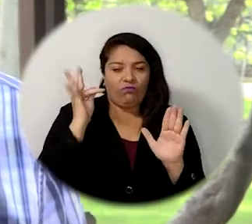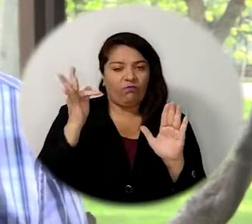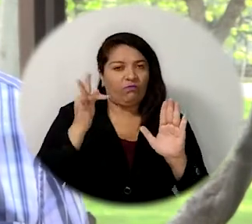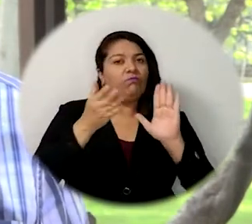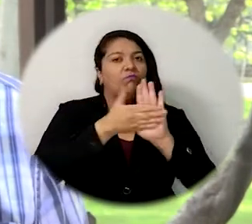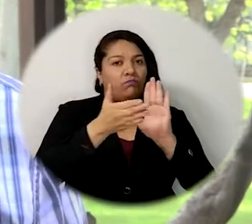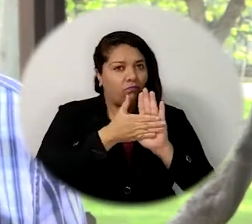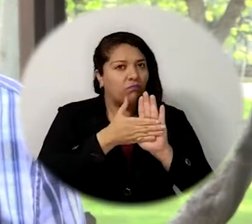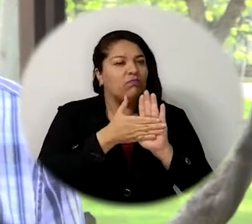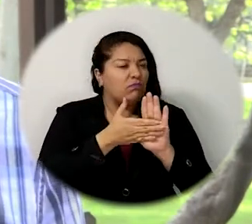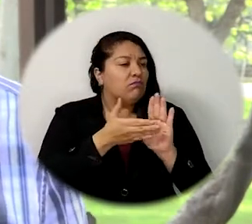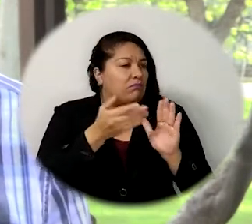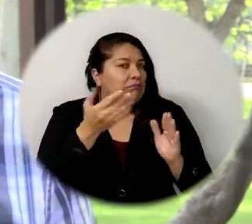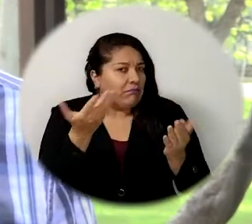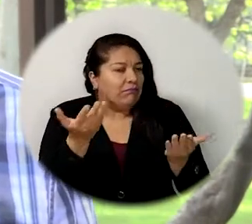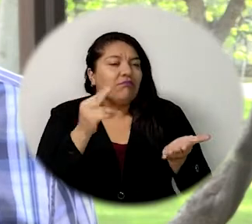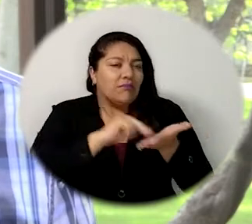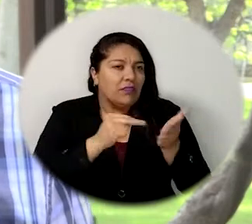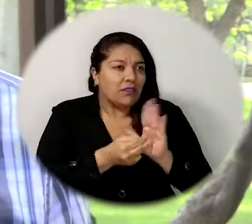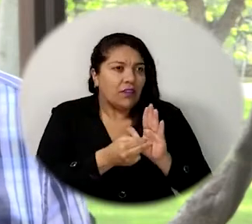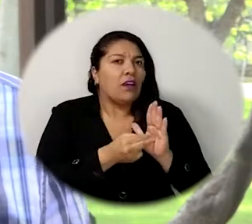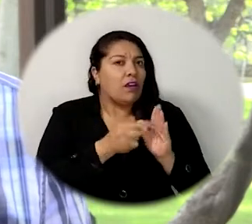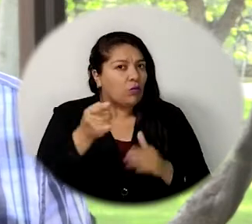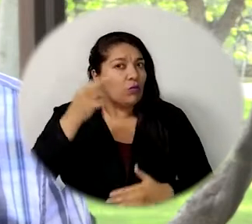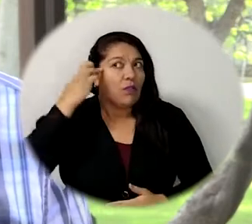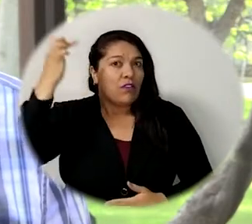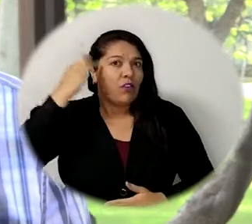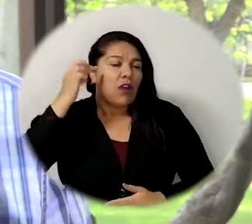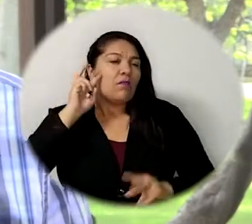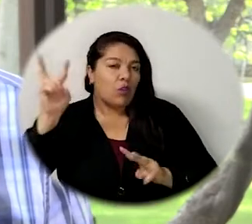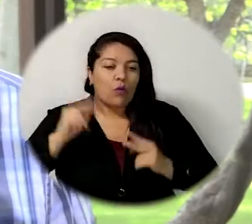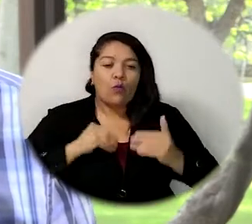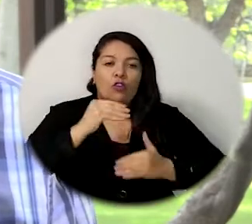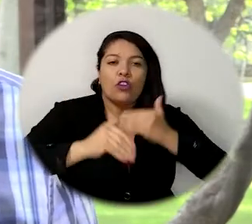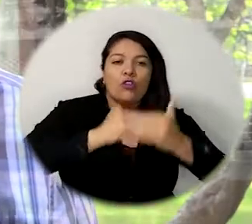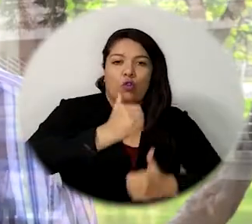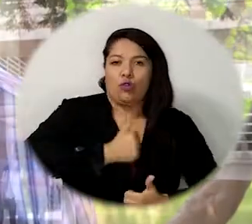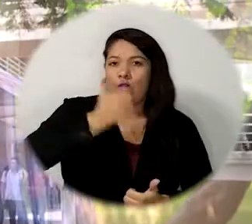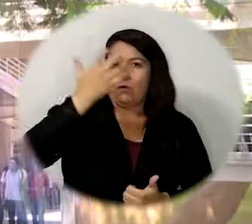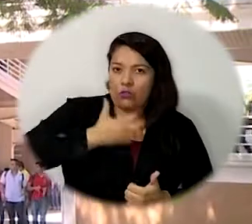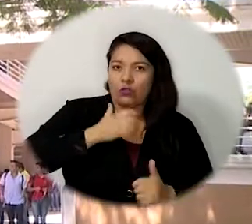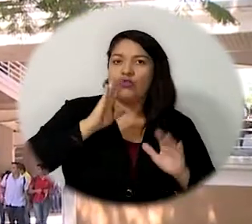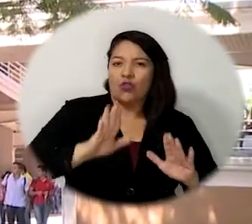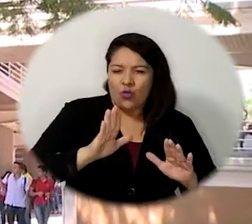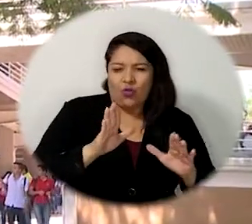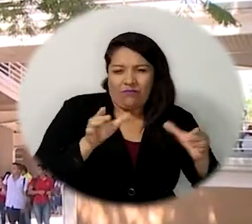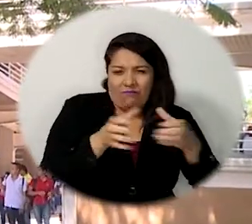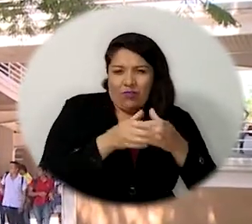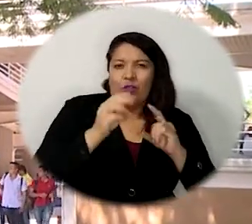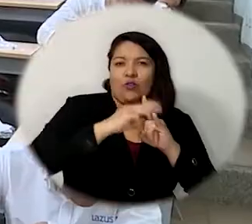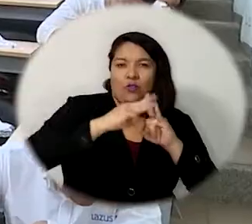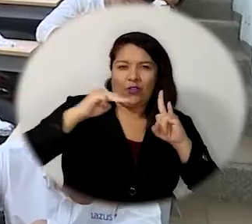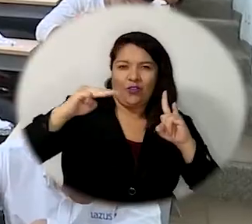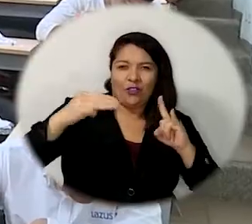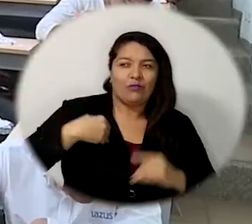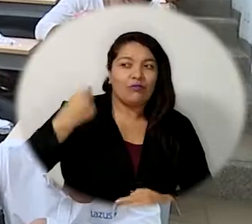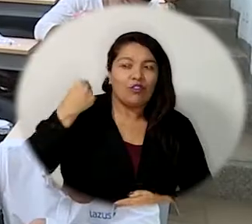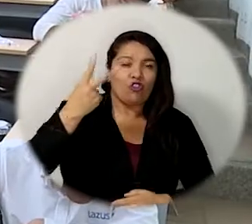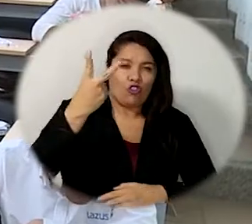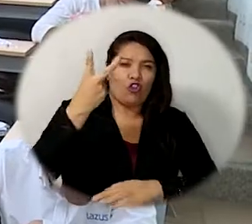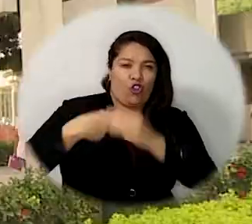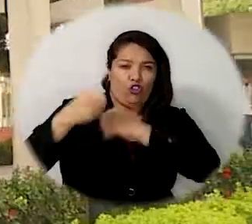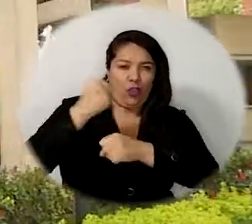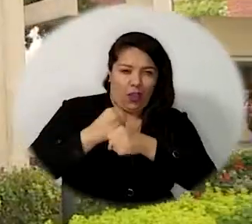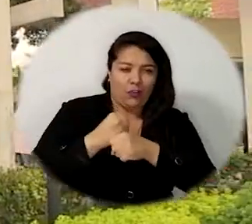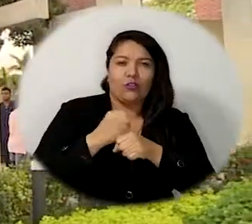testimonio de lo que efectivamente los pares tienen en sus manos como proceso de autoevaluación que la institución realizó en los dos últimos